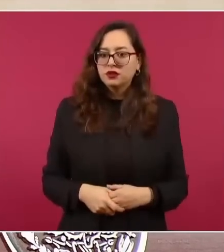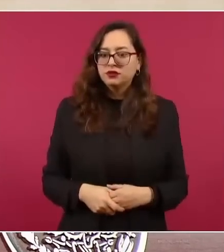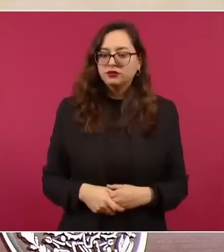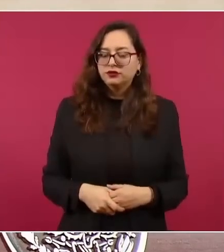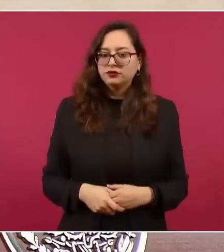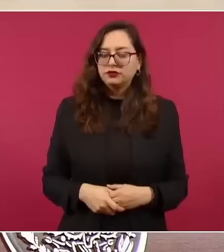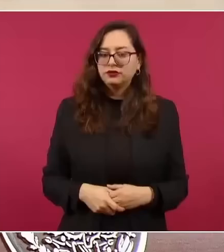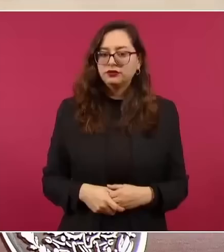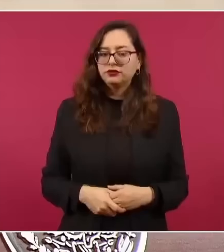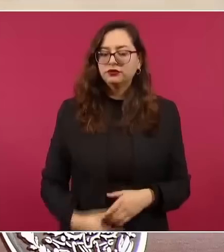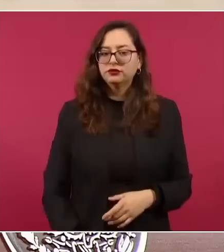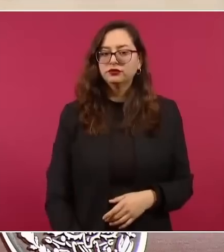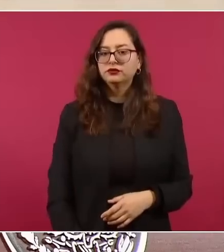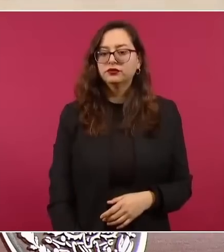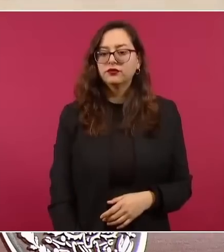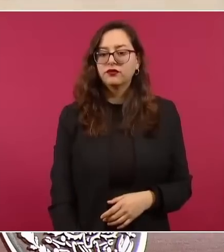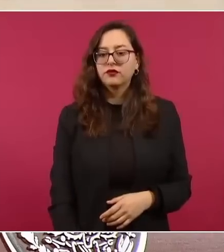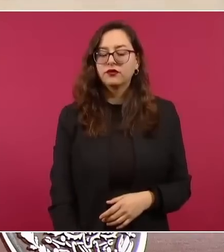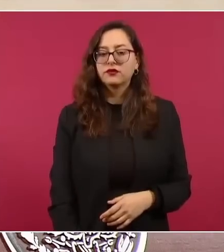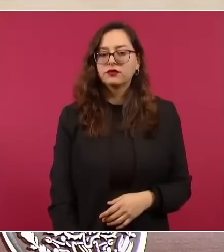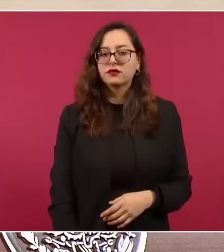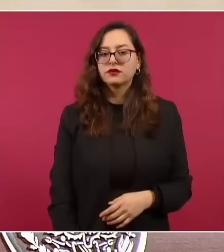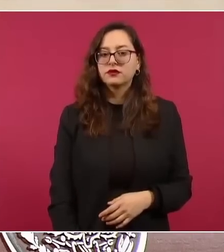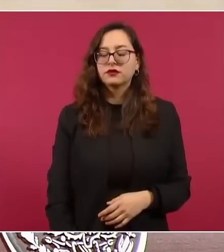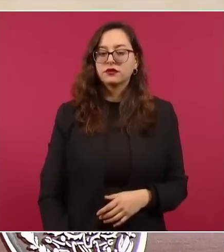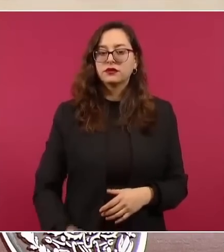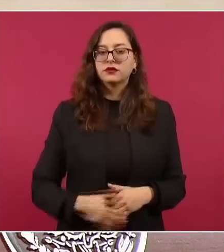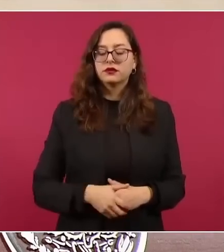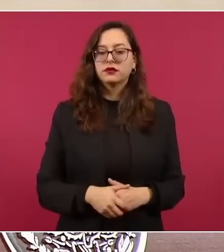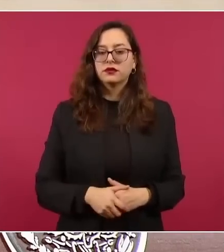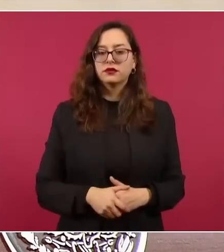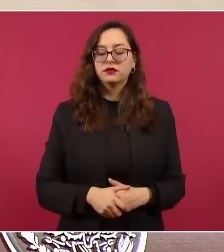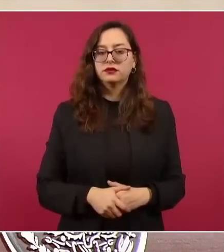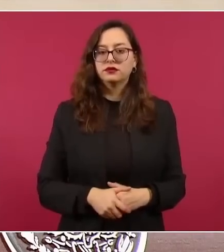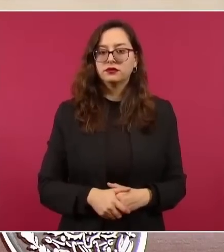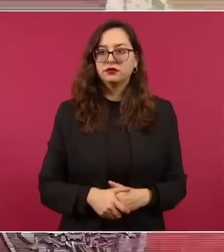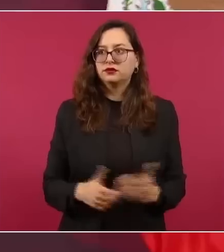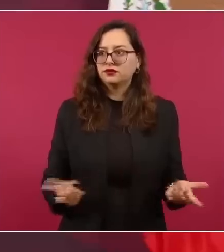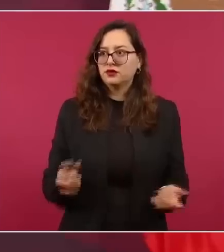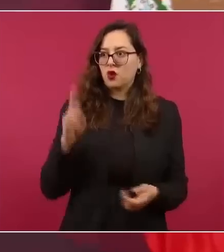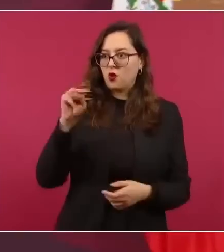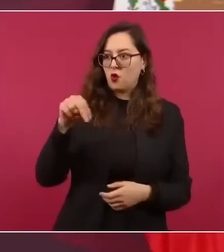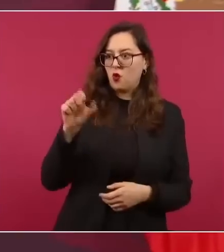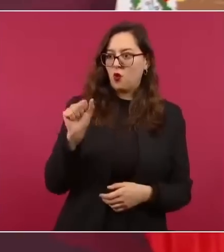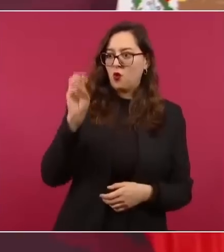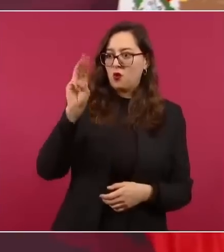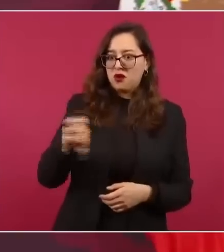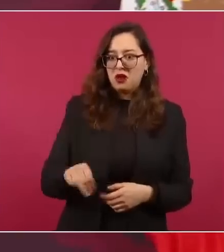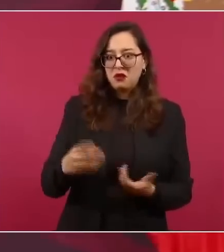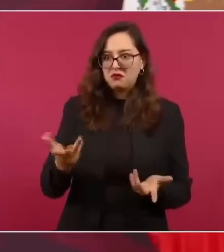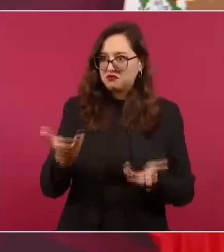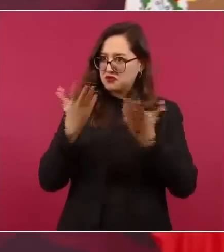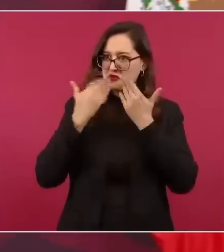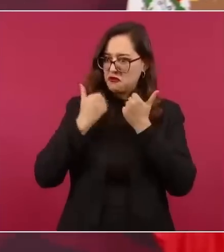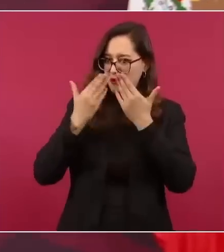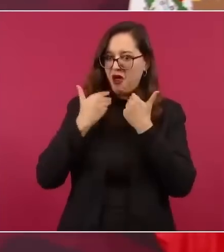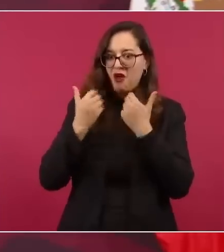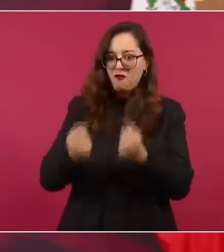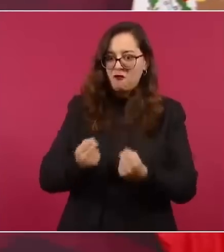tener la fuerza moral, jurídica, jurídica,